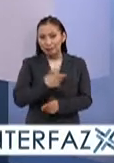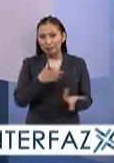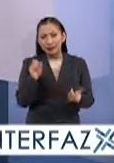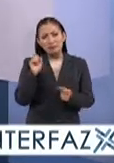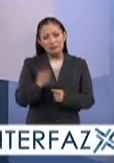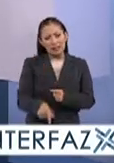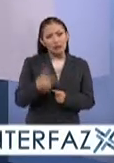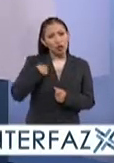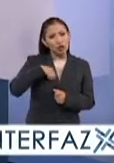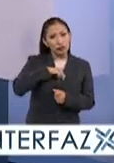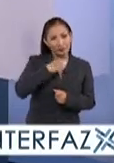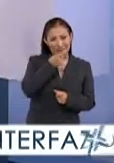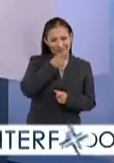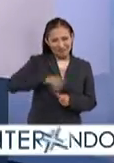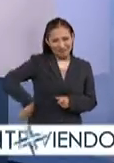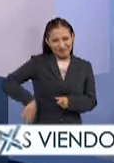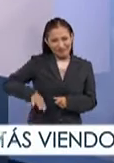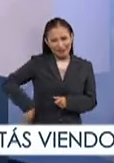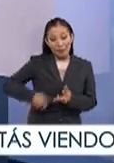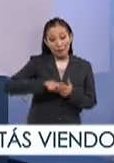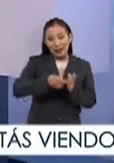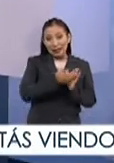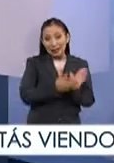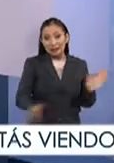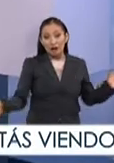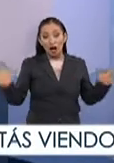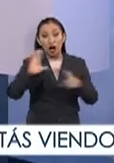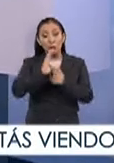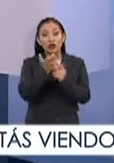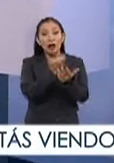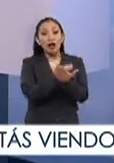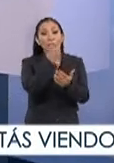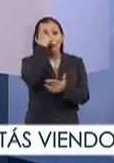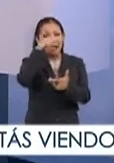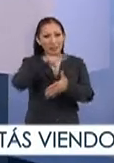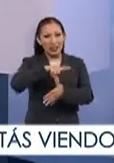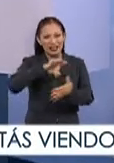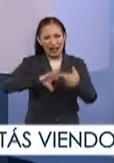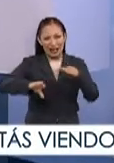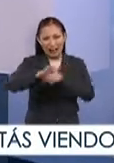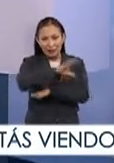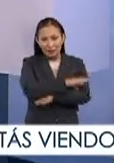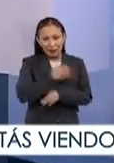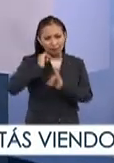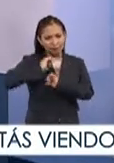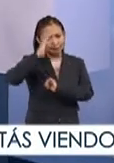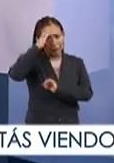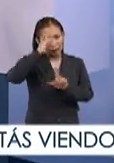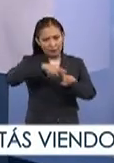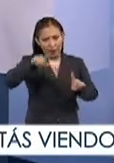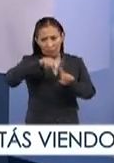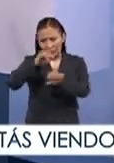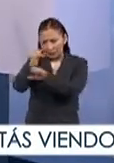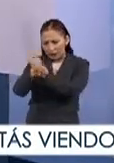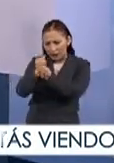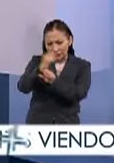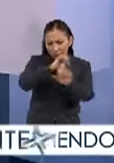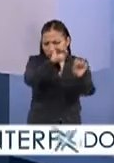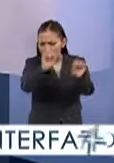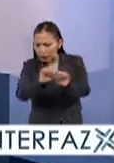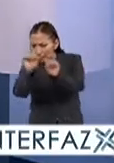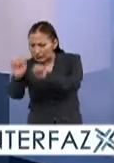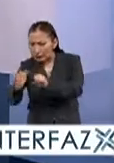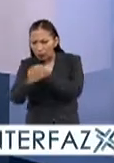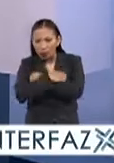a partir de lo que nos comentas al arranque de este programa, la Comisión Económica para América Latina y el Caribe encabeza varios estudios sobre los sistemas